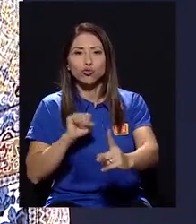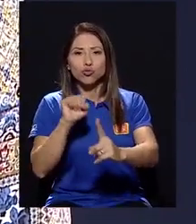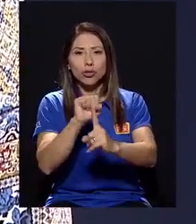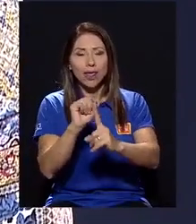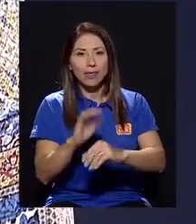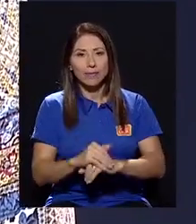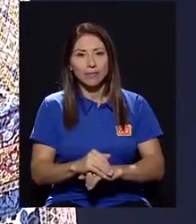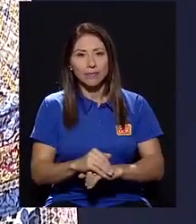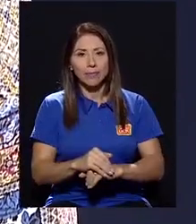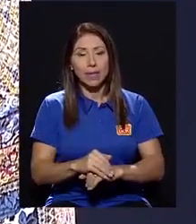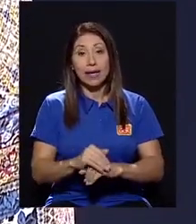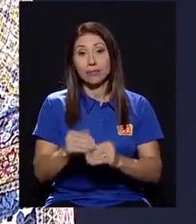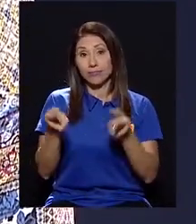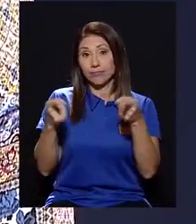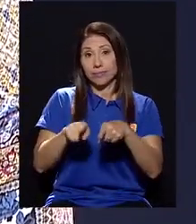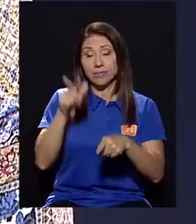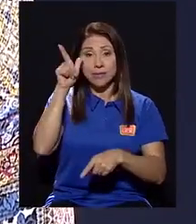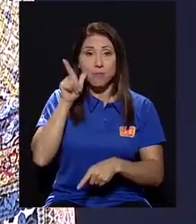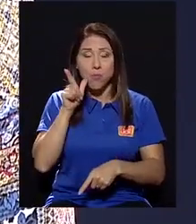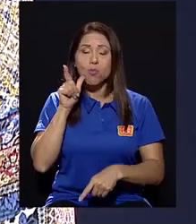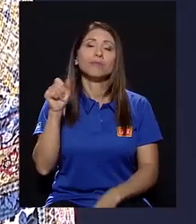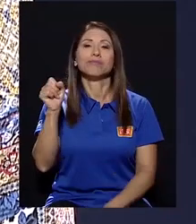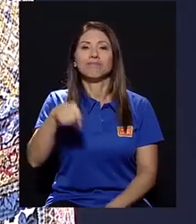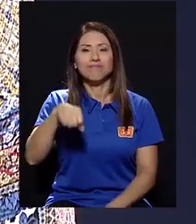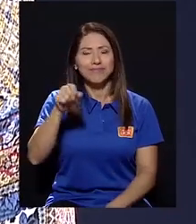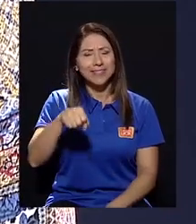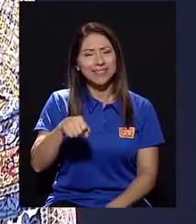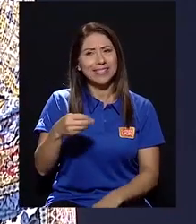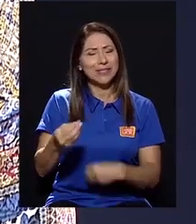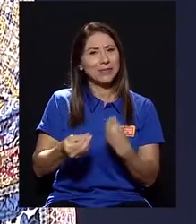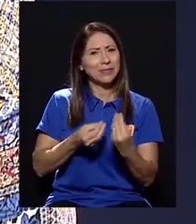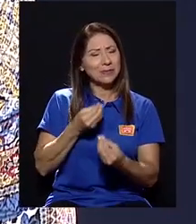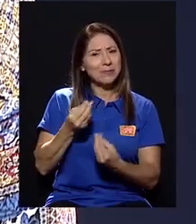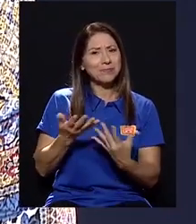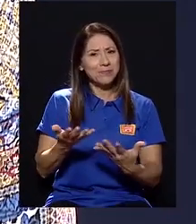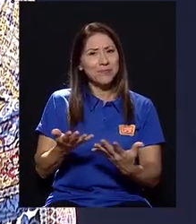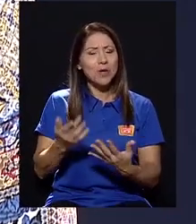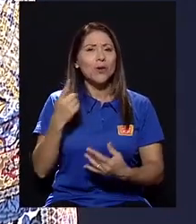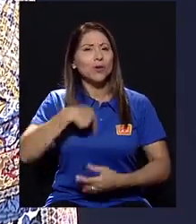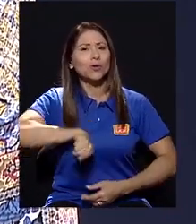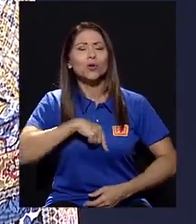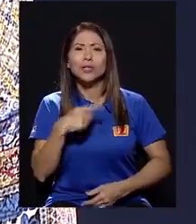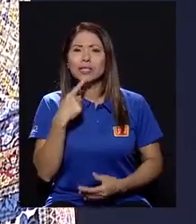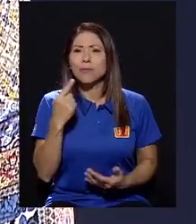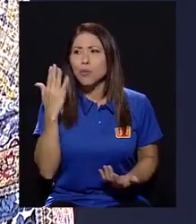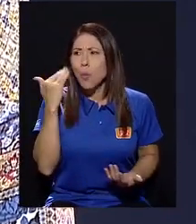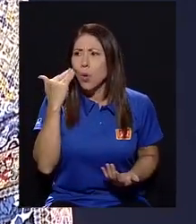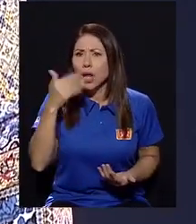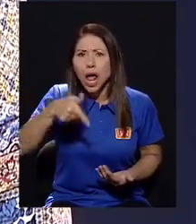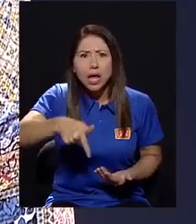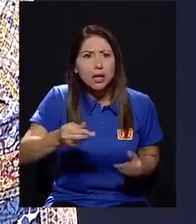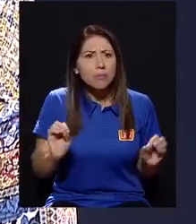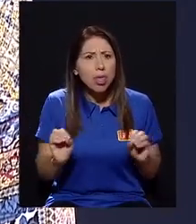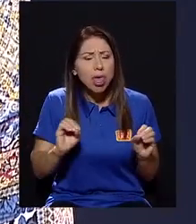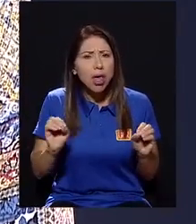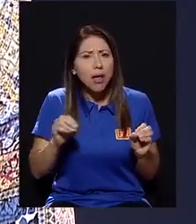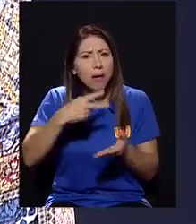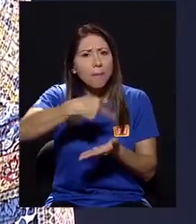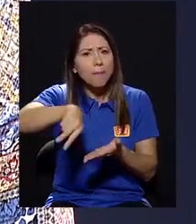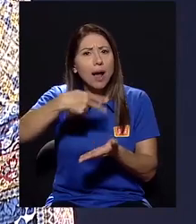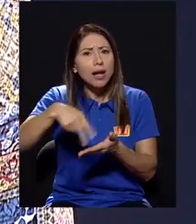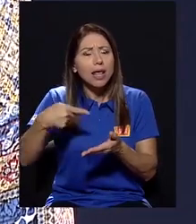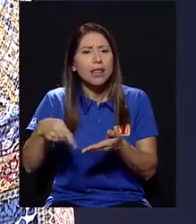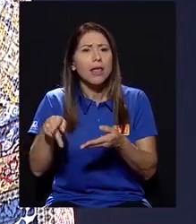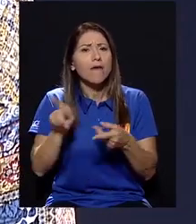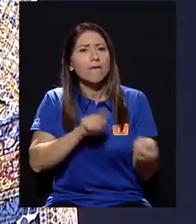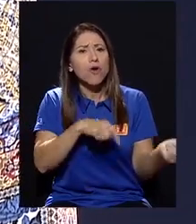desarrollando. En el caso de Limón, sí, es intrigante, porque nosotros decíamos, ¿por qué no tenemos un ballet folclórico en la